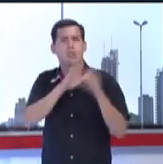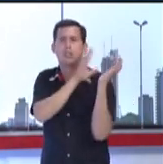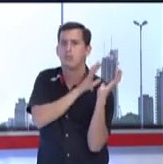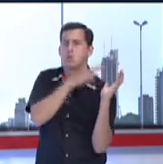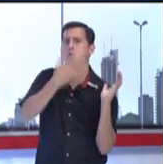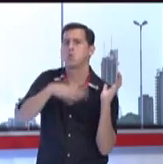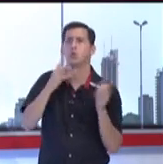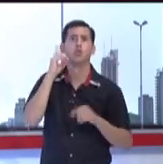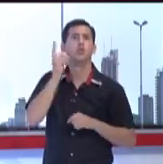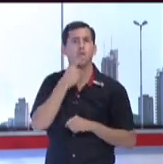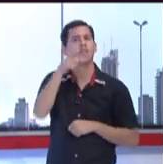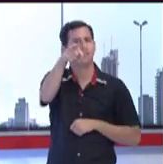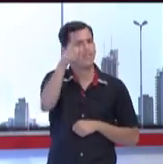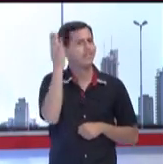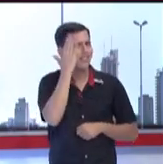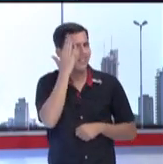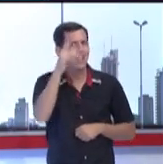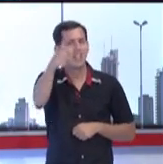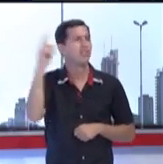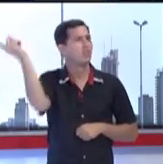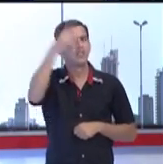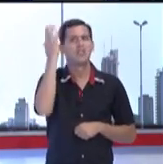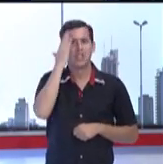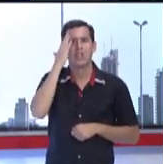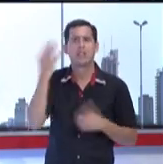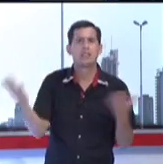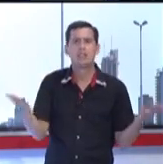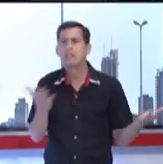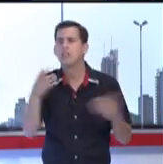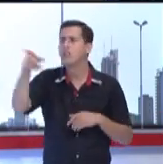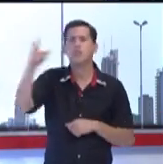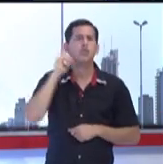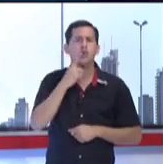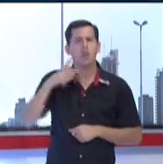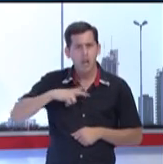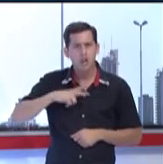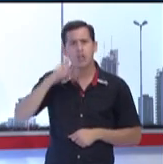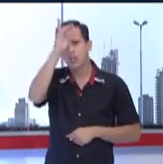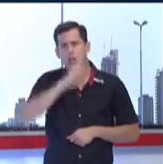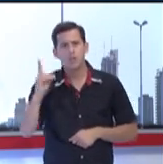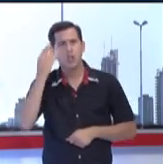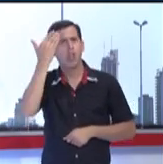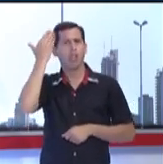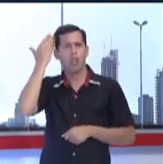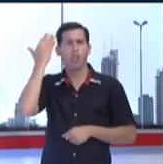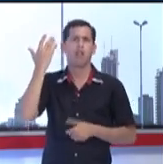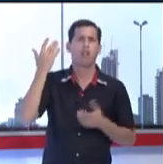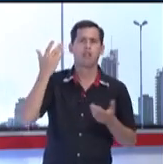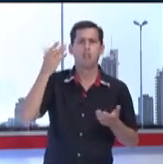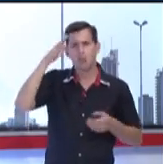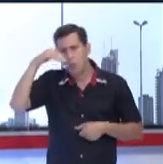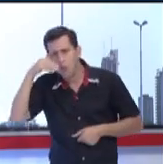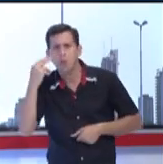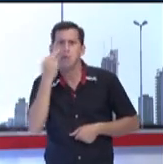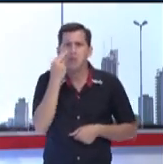sordas, ustedes ven, no existe ningún tipo de discapacidad intelectual que les impida comunicarse con